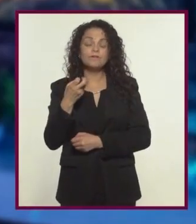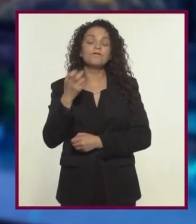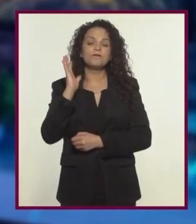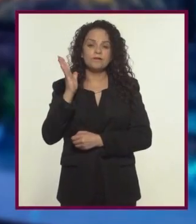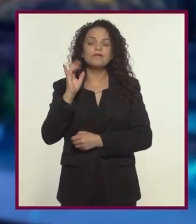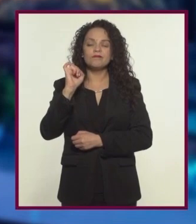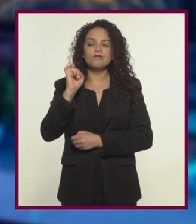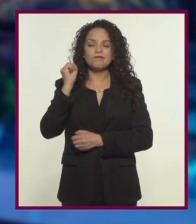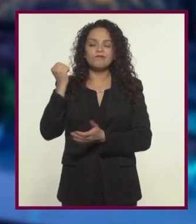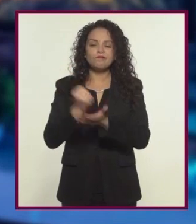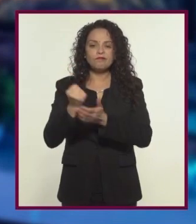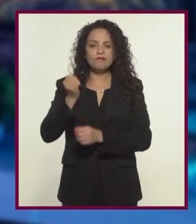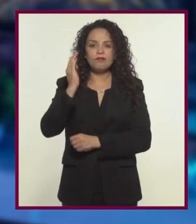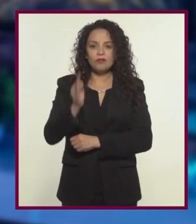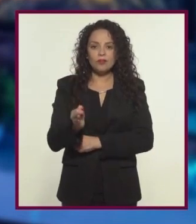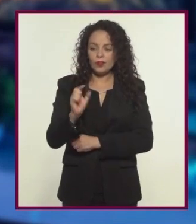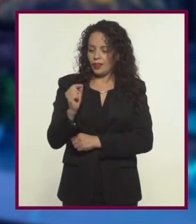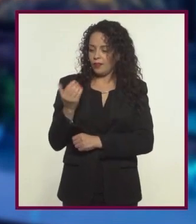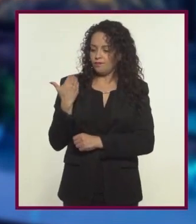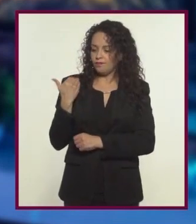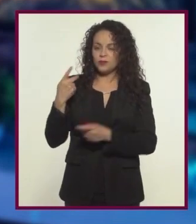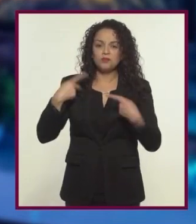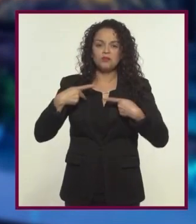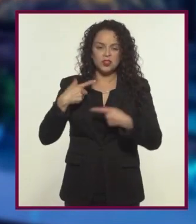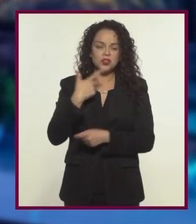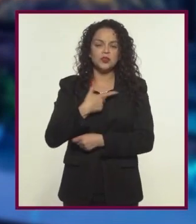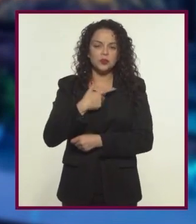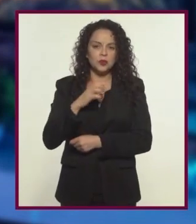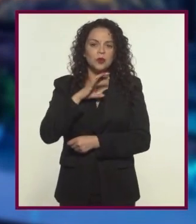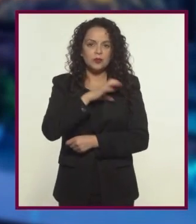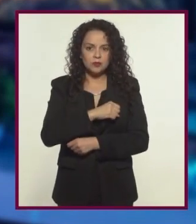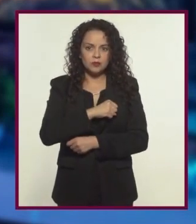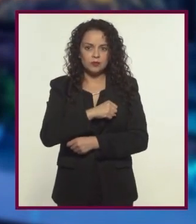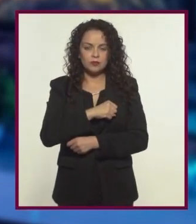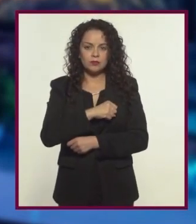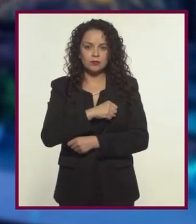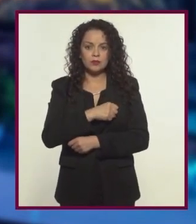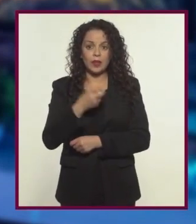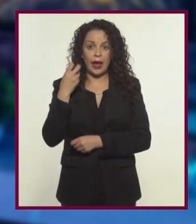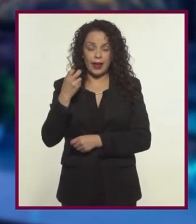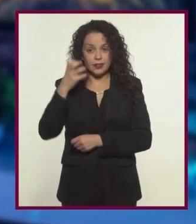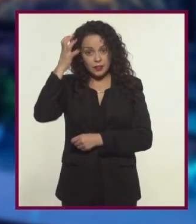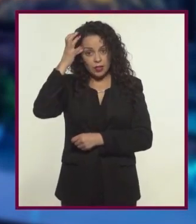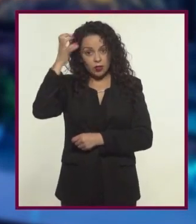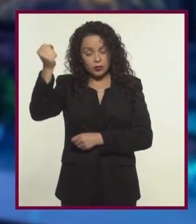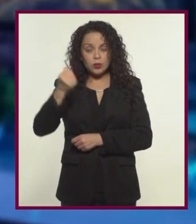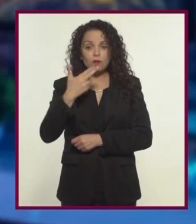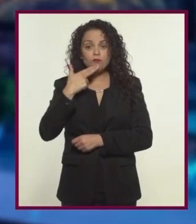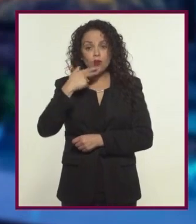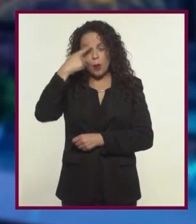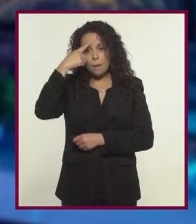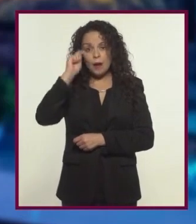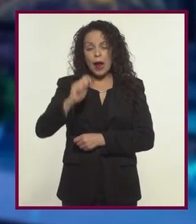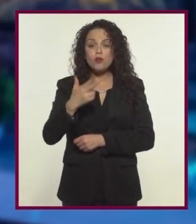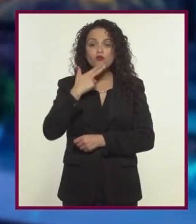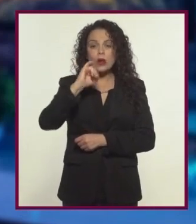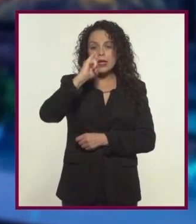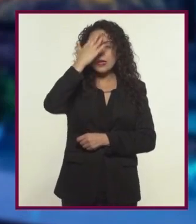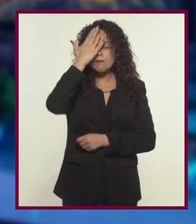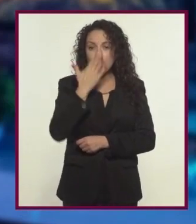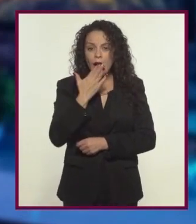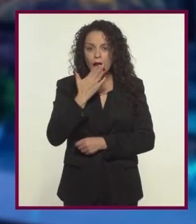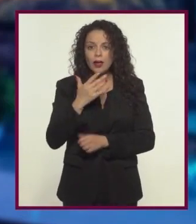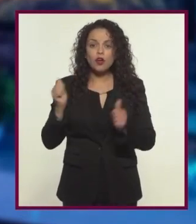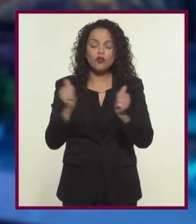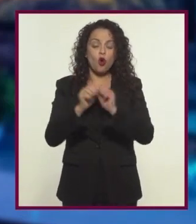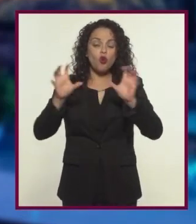animación ha encontrado aprobación en el documental mucho más recientemente El concepto de digidogs se aplica a los documentales